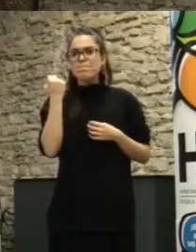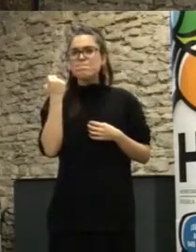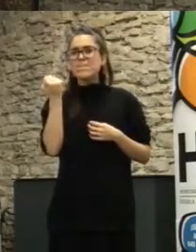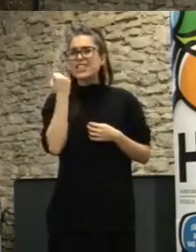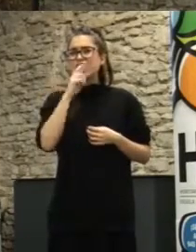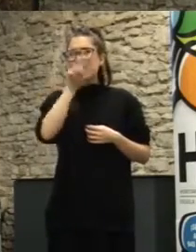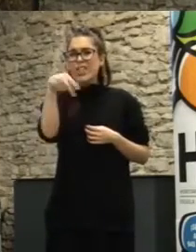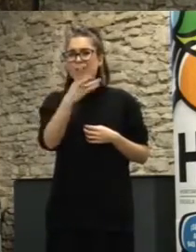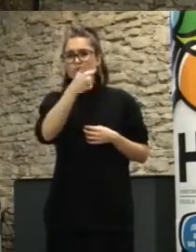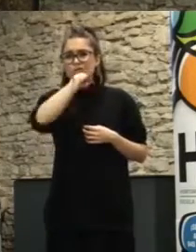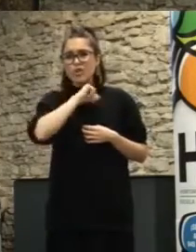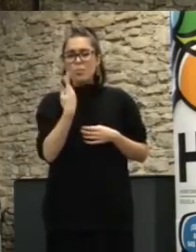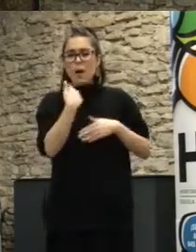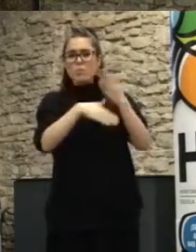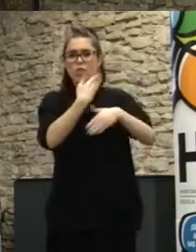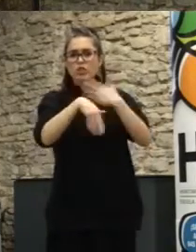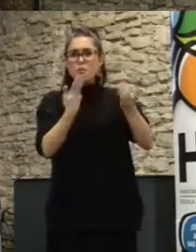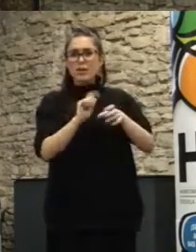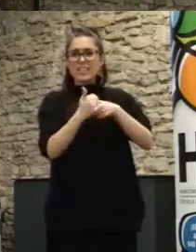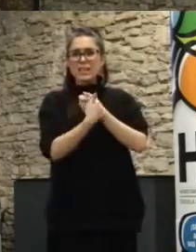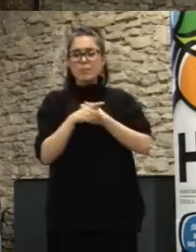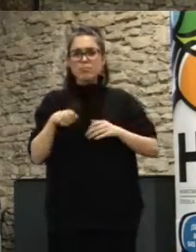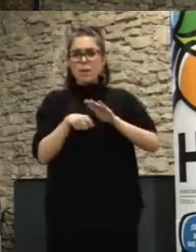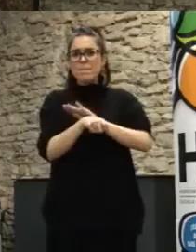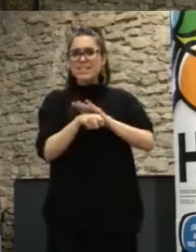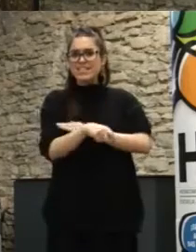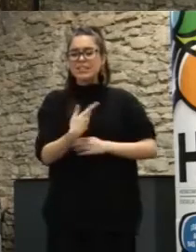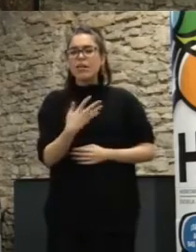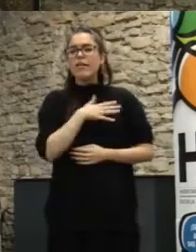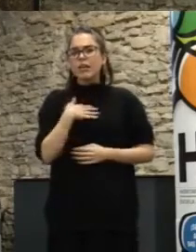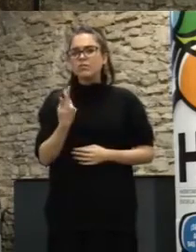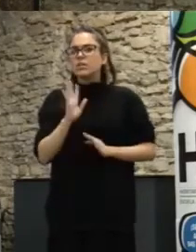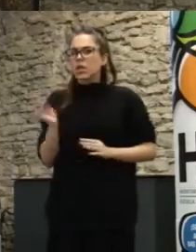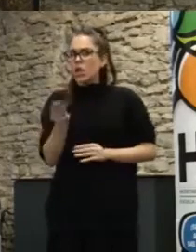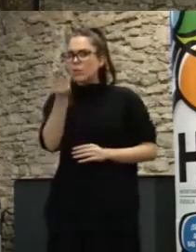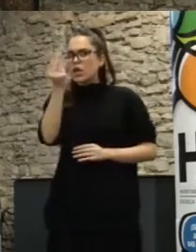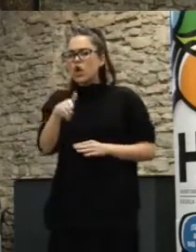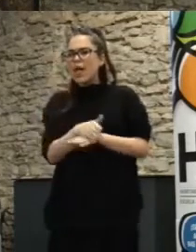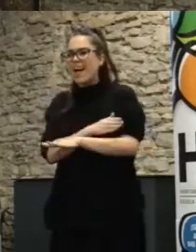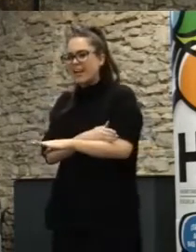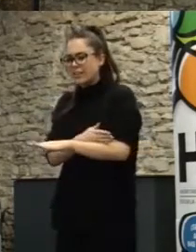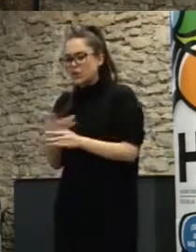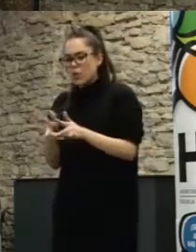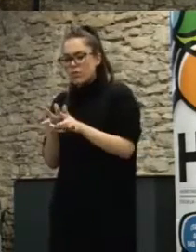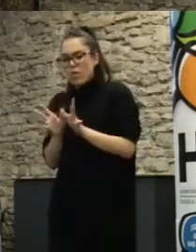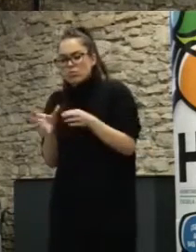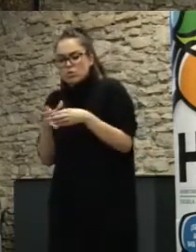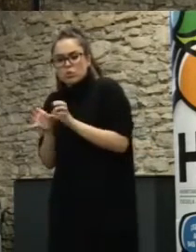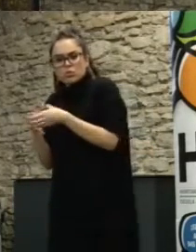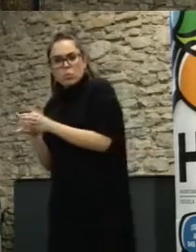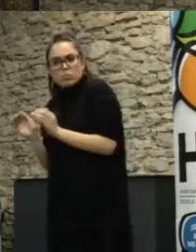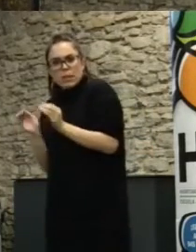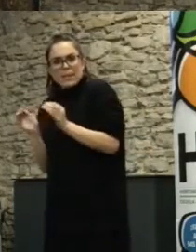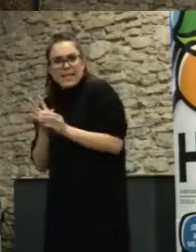proyecto determinado de participación pues a lo mejor deberíamos hacer primero en pequeña escala con unos ciudadanos un distrito etcétera